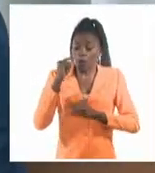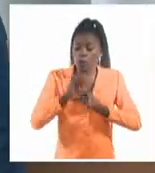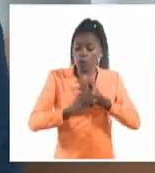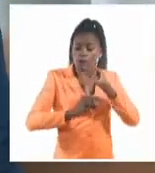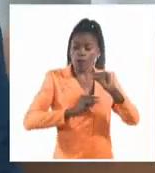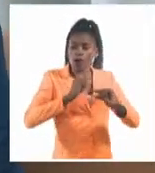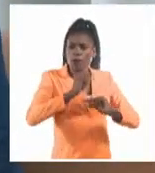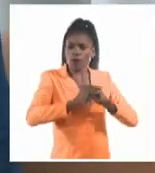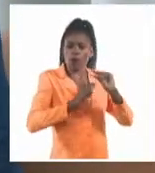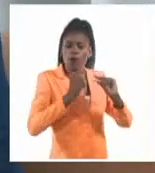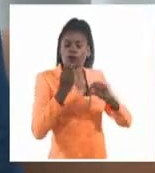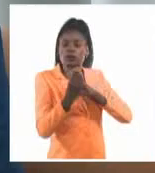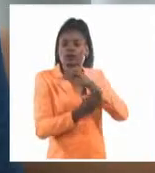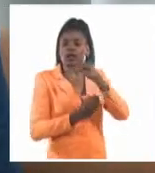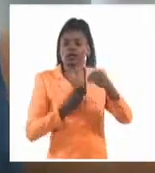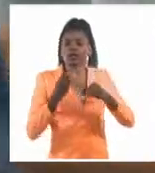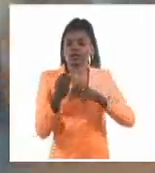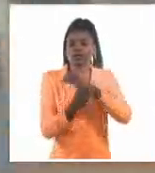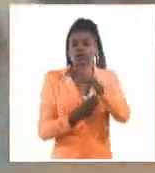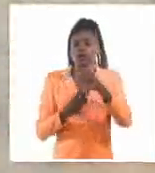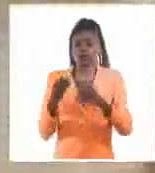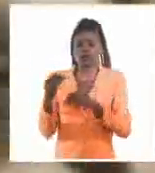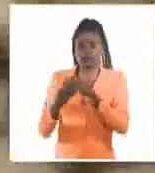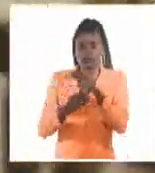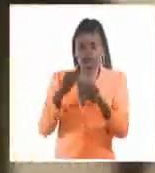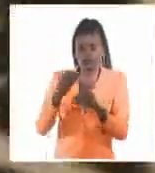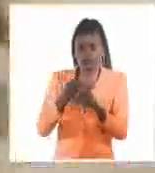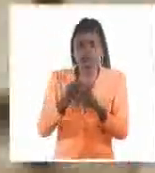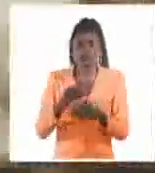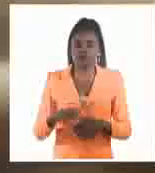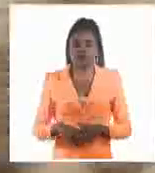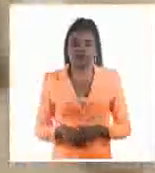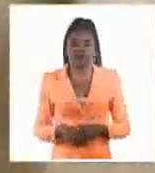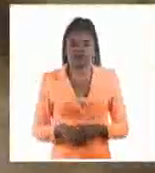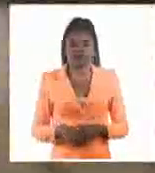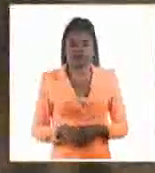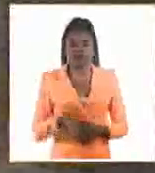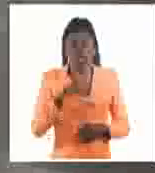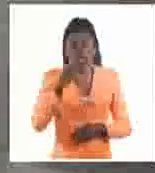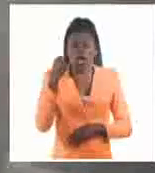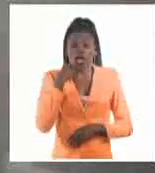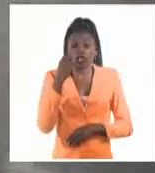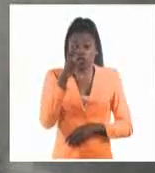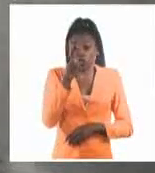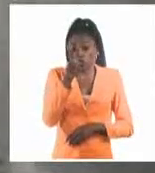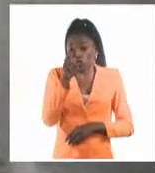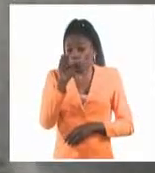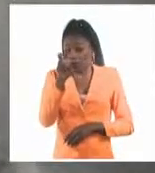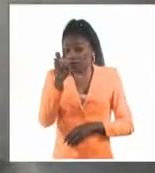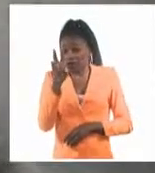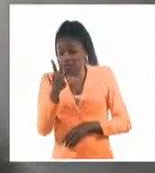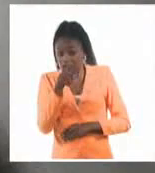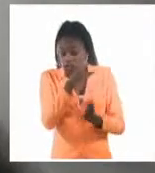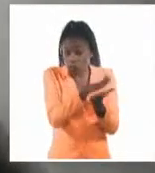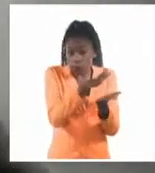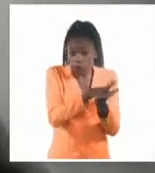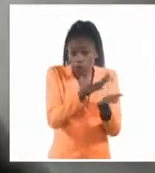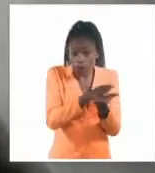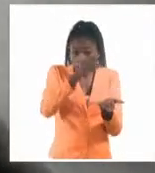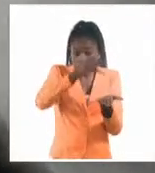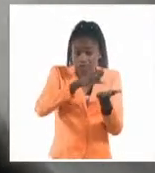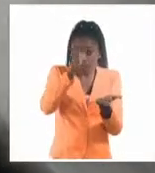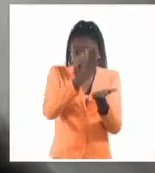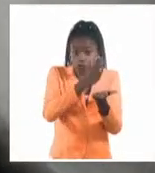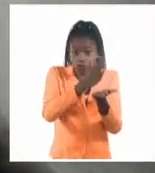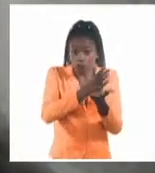convirtiéndose en un artista del lente. Desde 2013, esta colección documental que atesora el Centro de Estudios